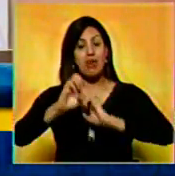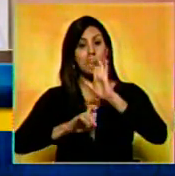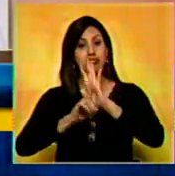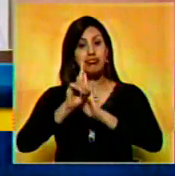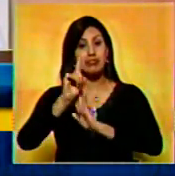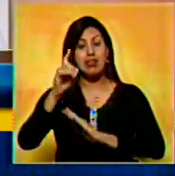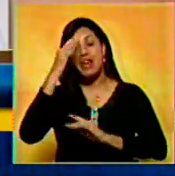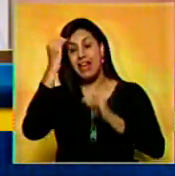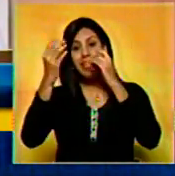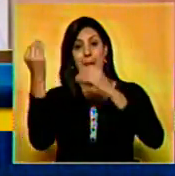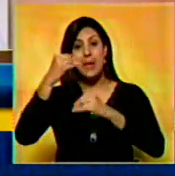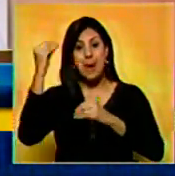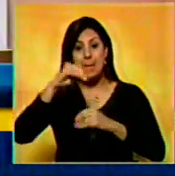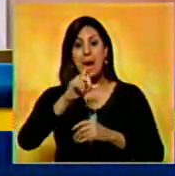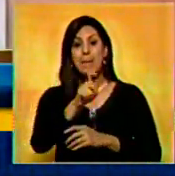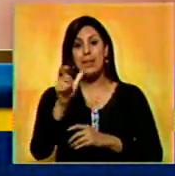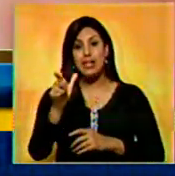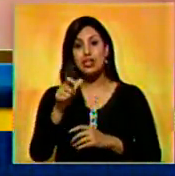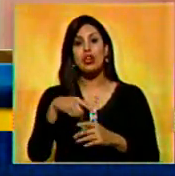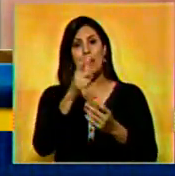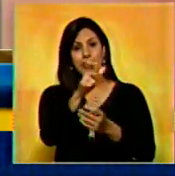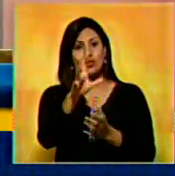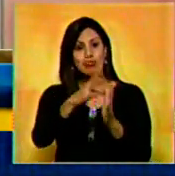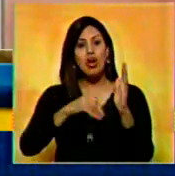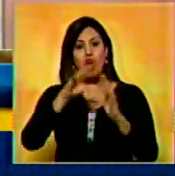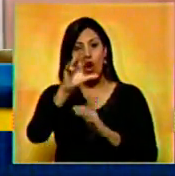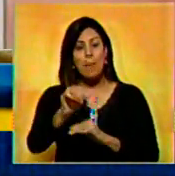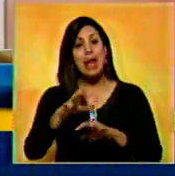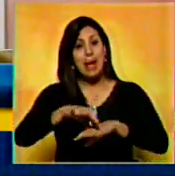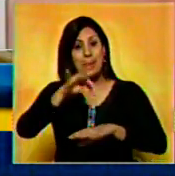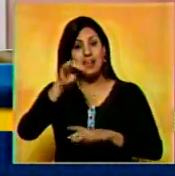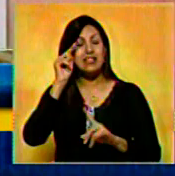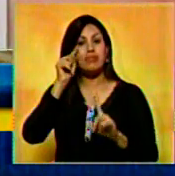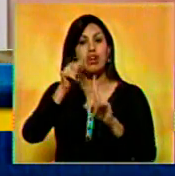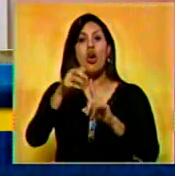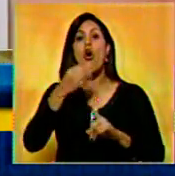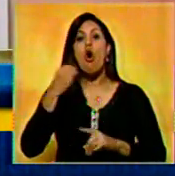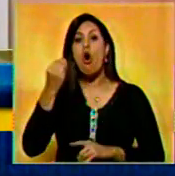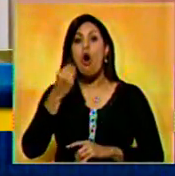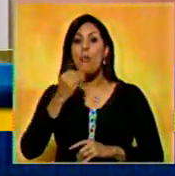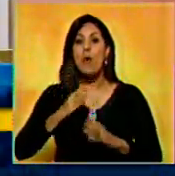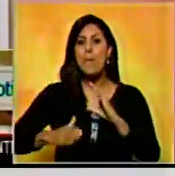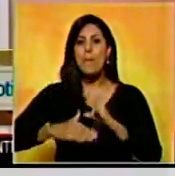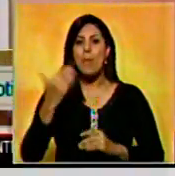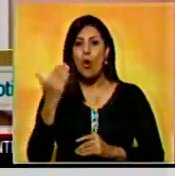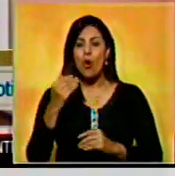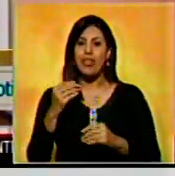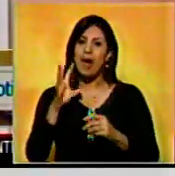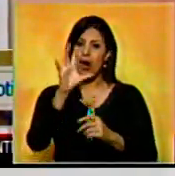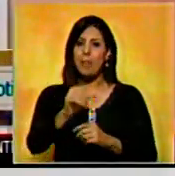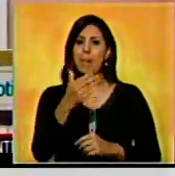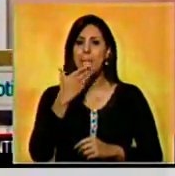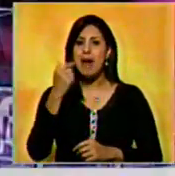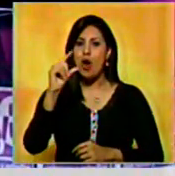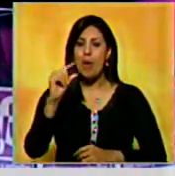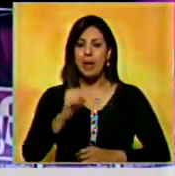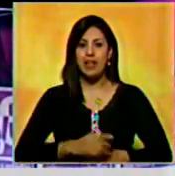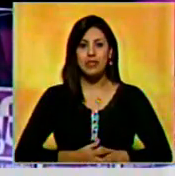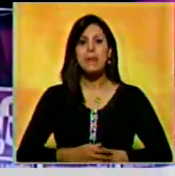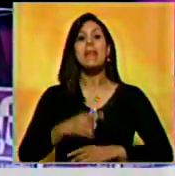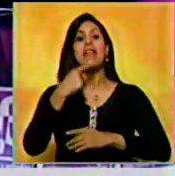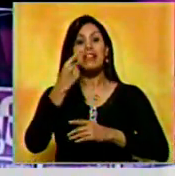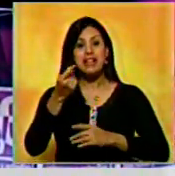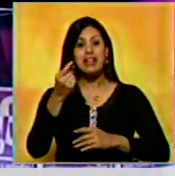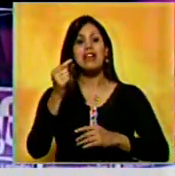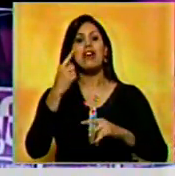como creativo y ofreciendo más alternativas para el público y en especial llegar a los jóvenes con una moda más accesible. En otras noticias